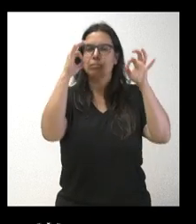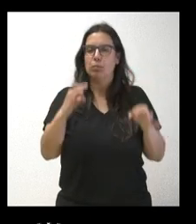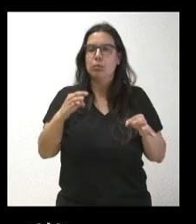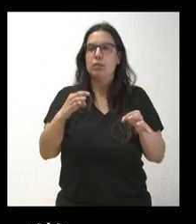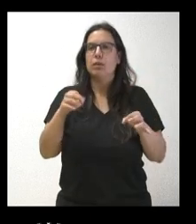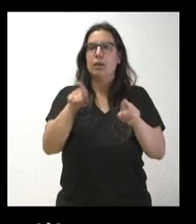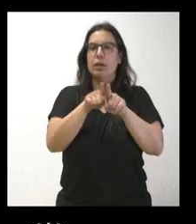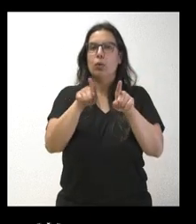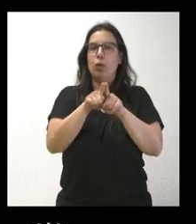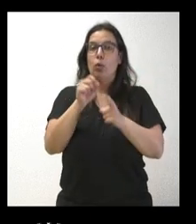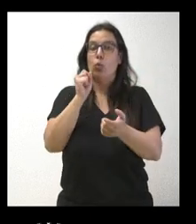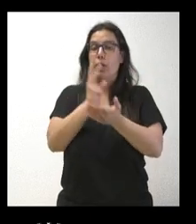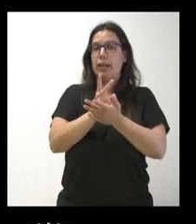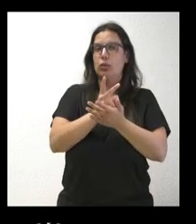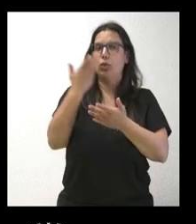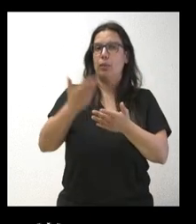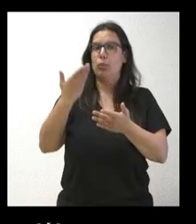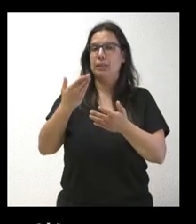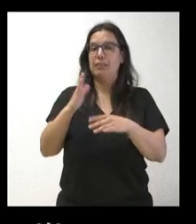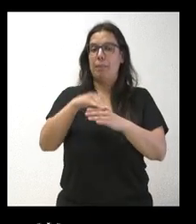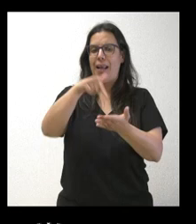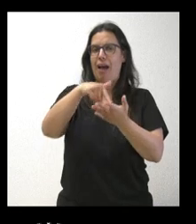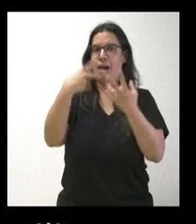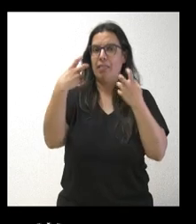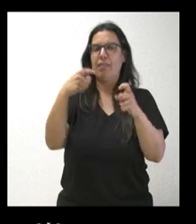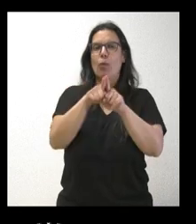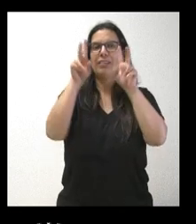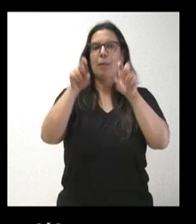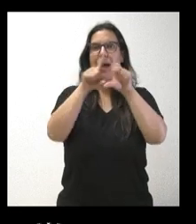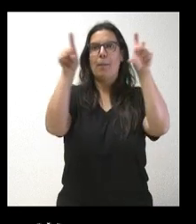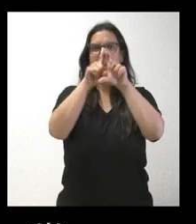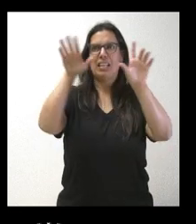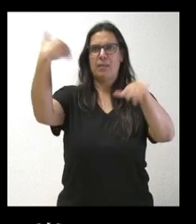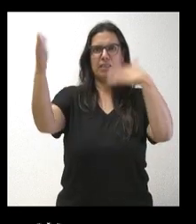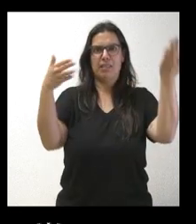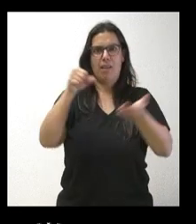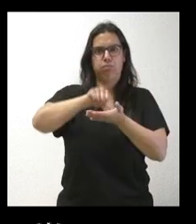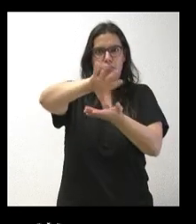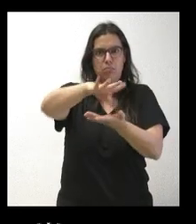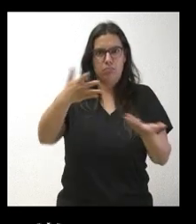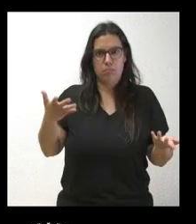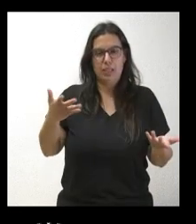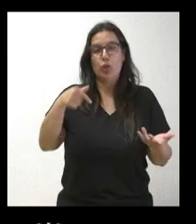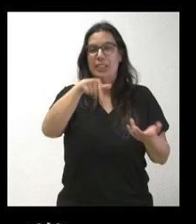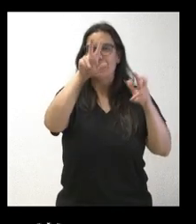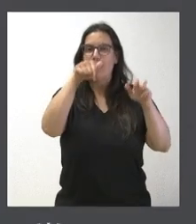como uno de los retos fiscal. Y quería saber si tienen datos de este tema, de qué se está haciendo en Castilla y León.